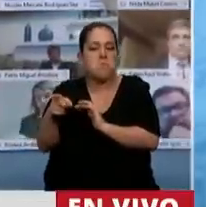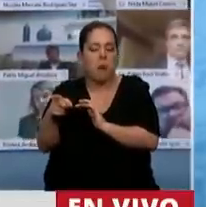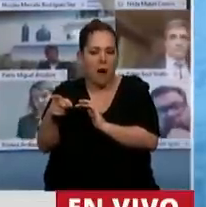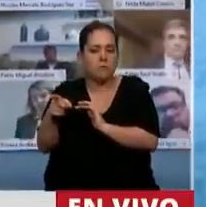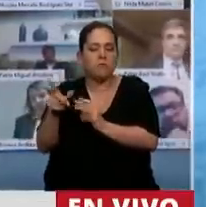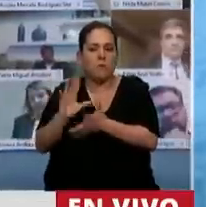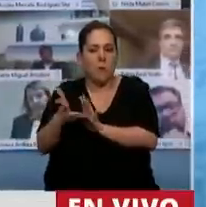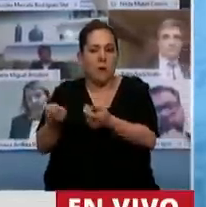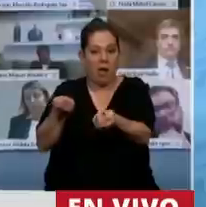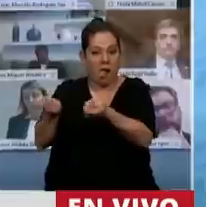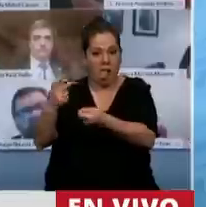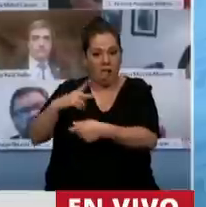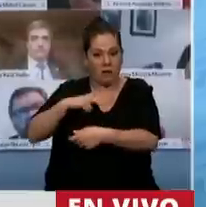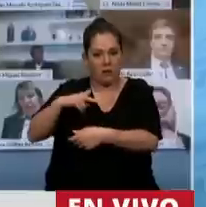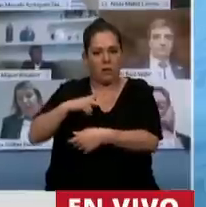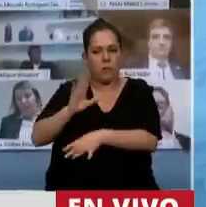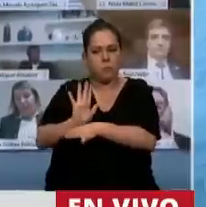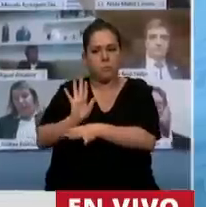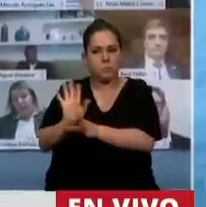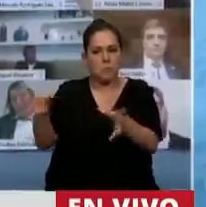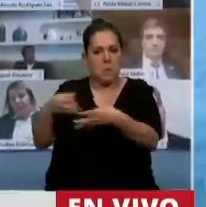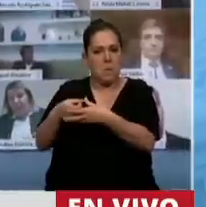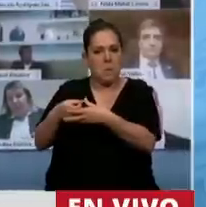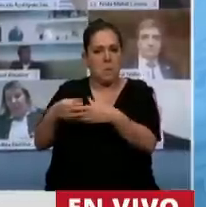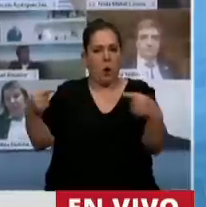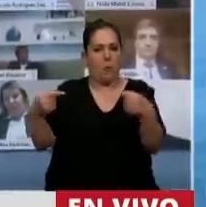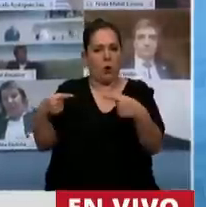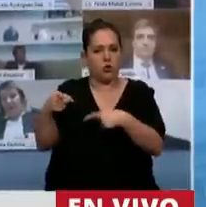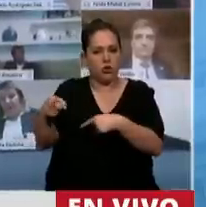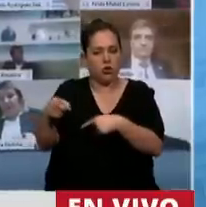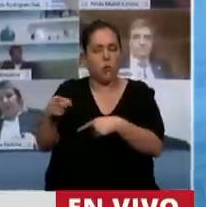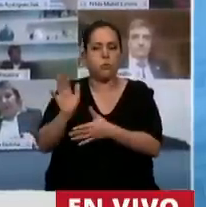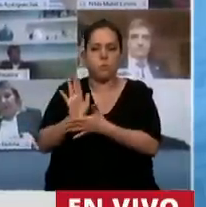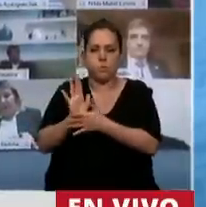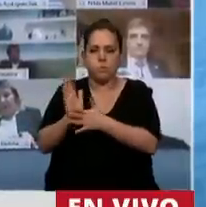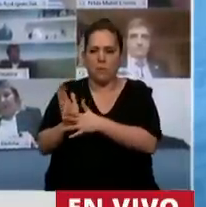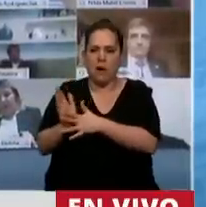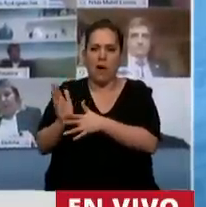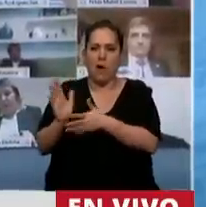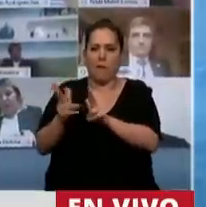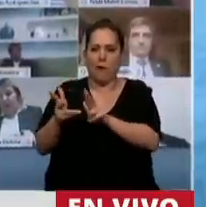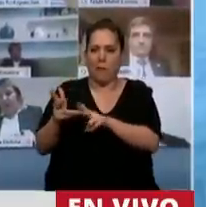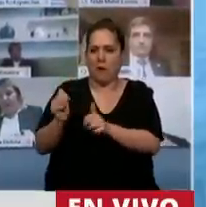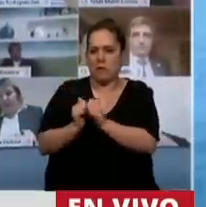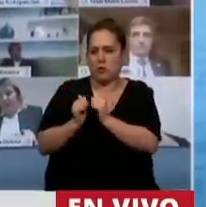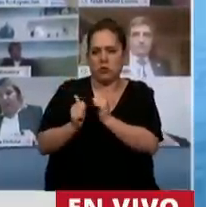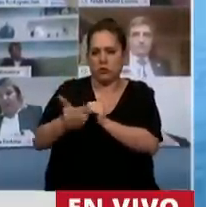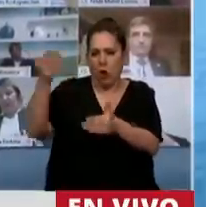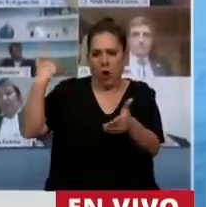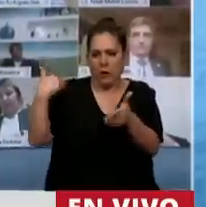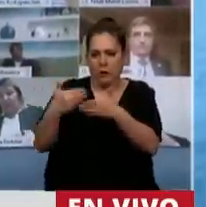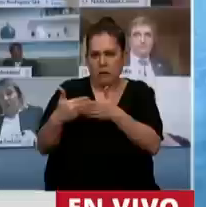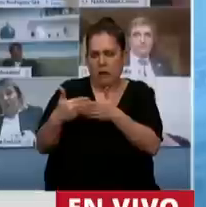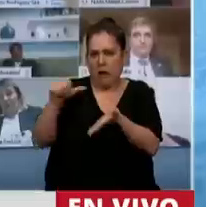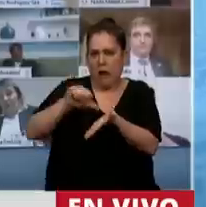minoría, la capacidad de imponer, como impusieron históricamente en este país su